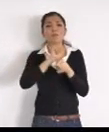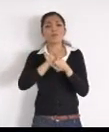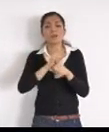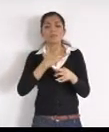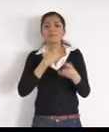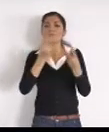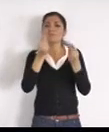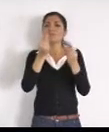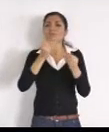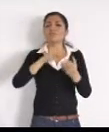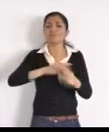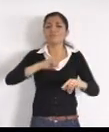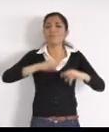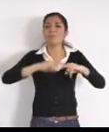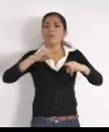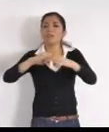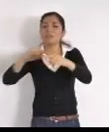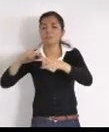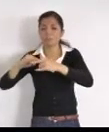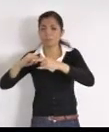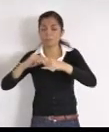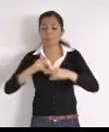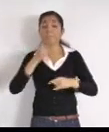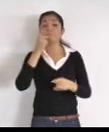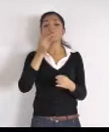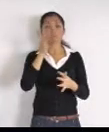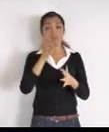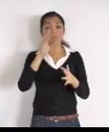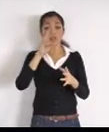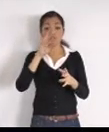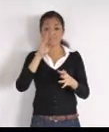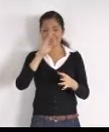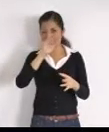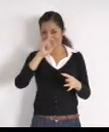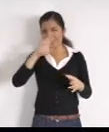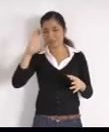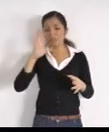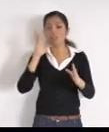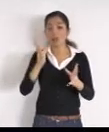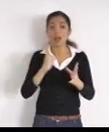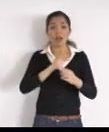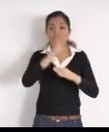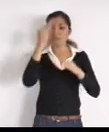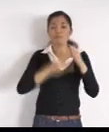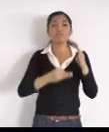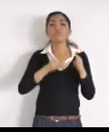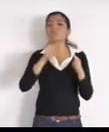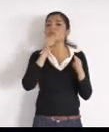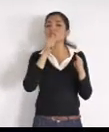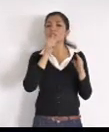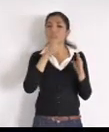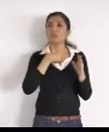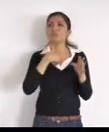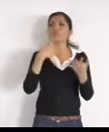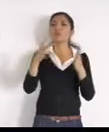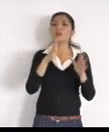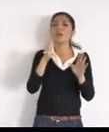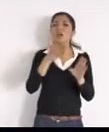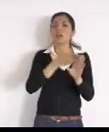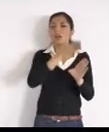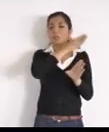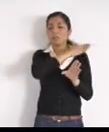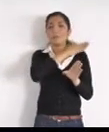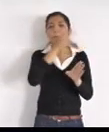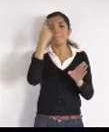una agenda, permanente, yo estuve por ahí, hace dos fines de semana, para revisar, la problemática, de instrucciones, a las